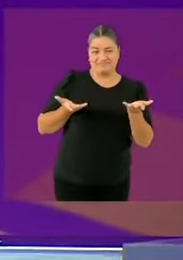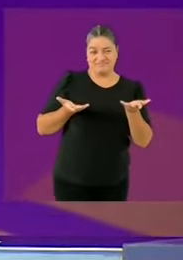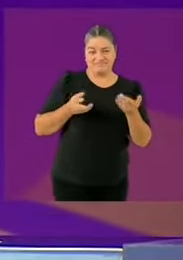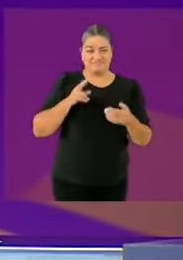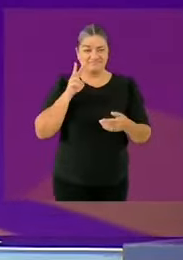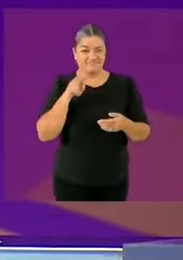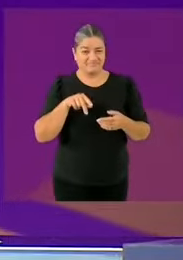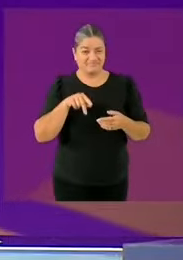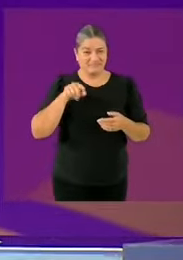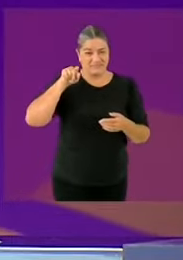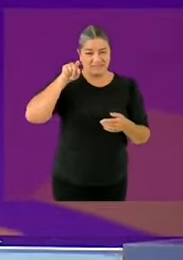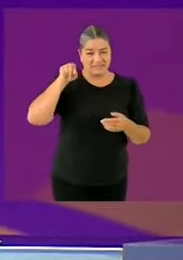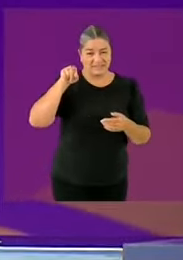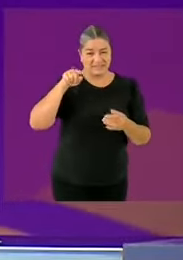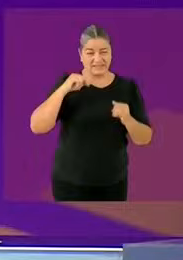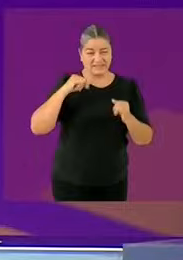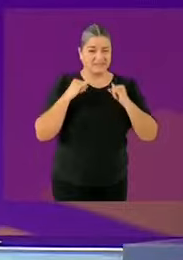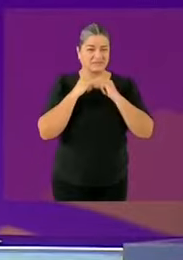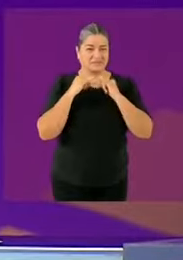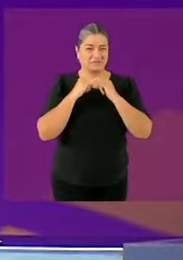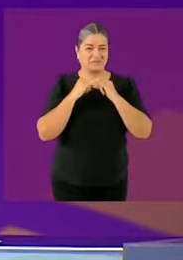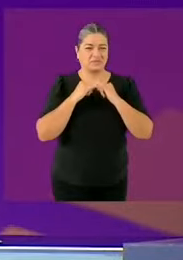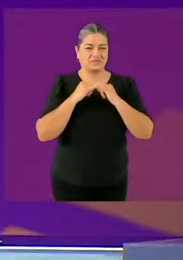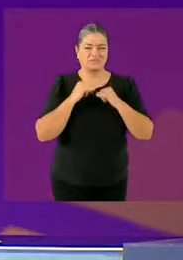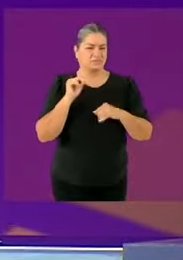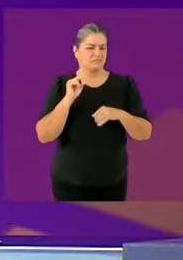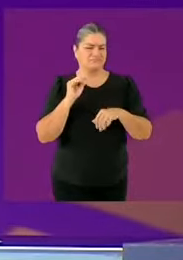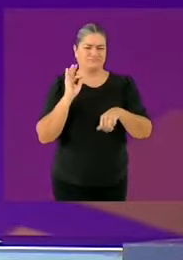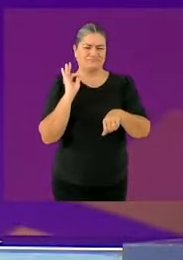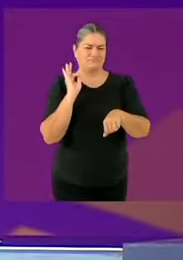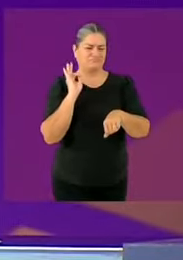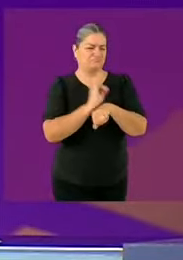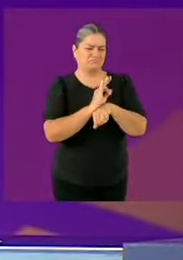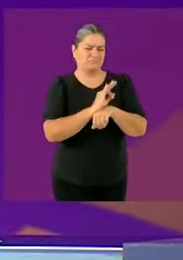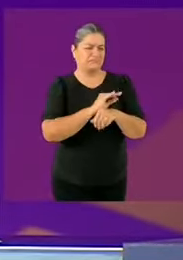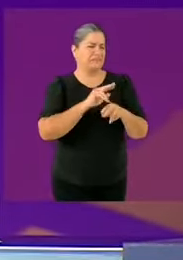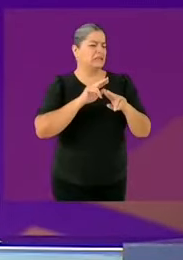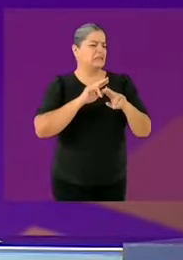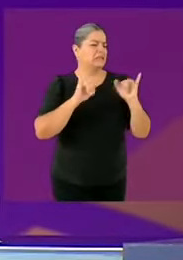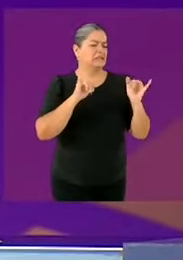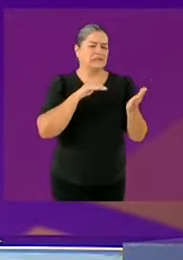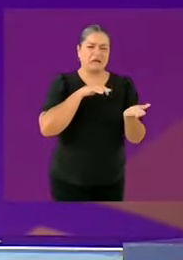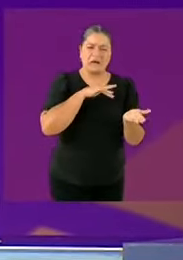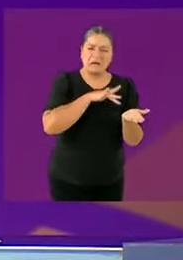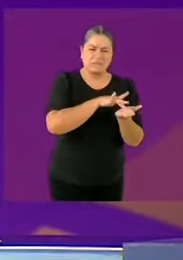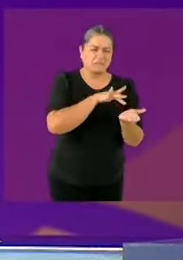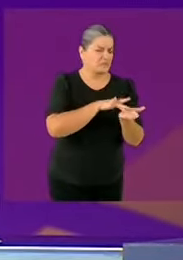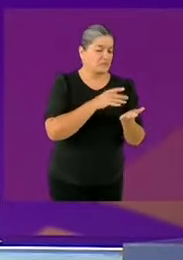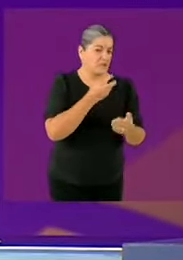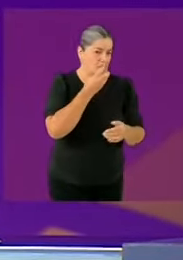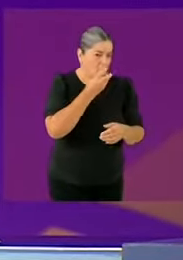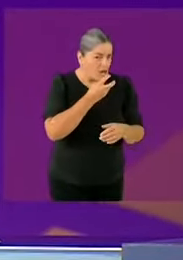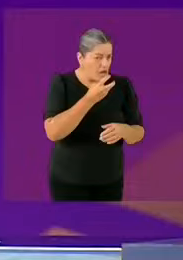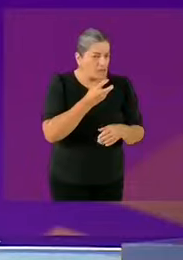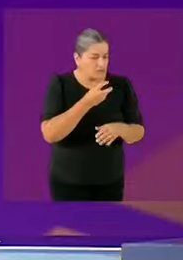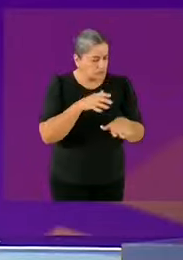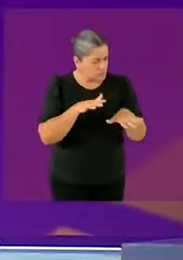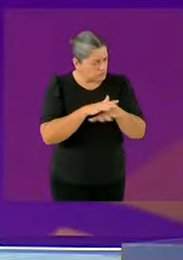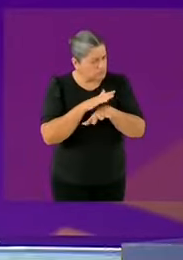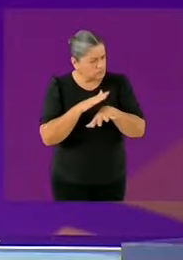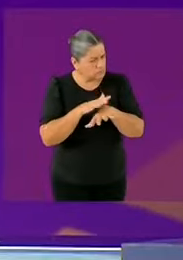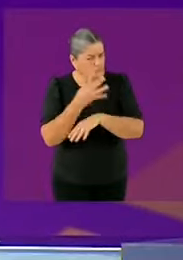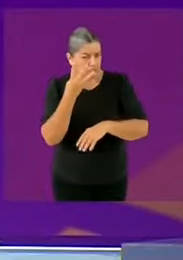Transformación. Premio Eduardo Campos para el uso de datos y servicios del Banco Interamericano de Desarrollo, Premio a Innovación en